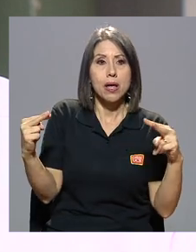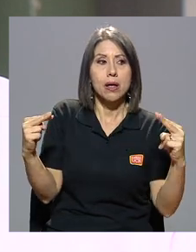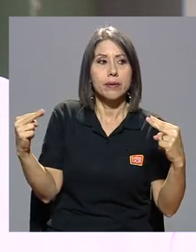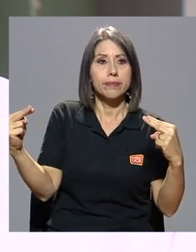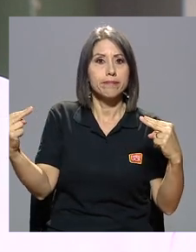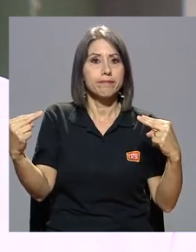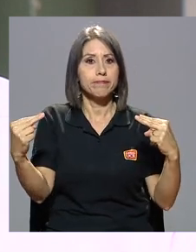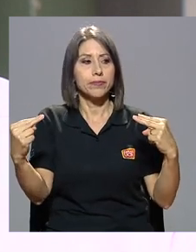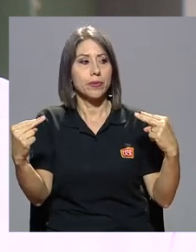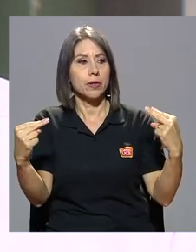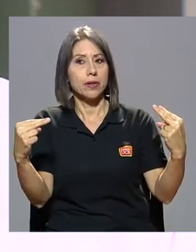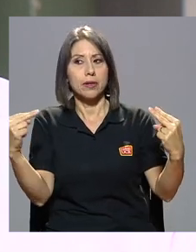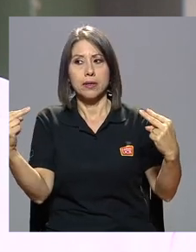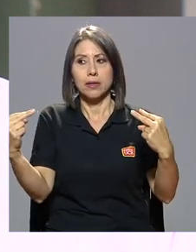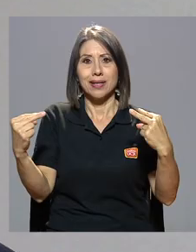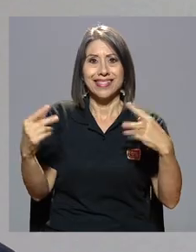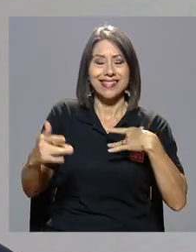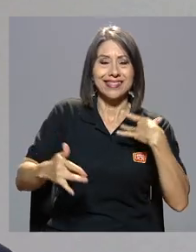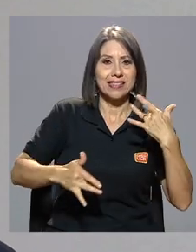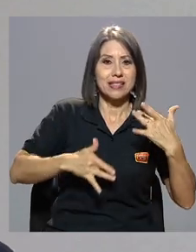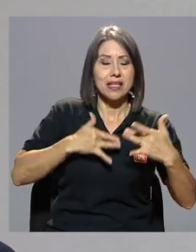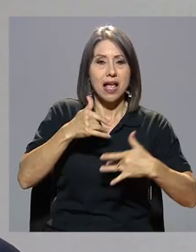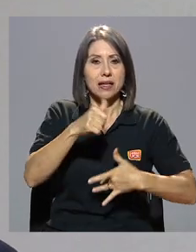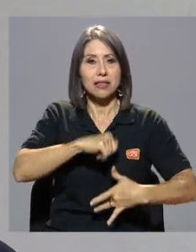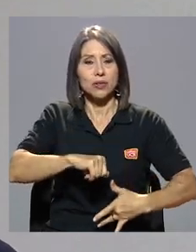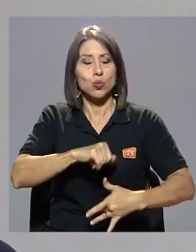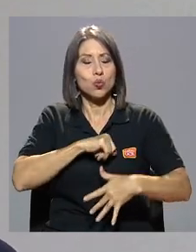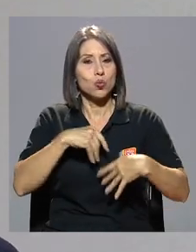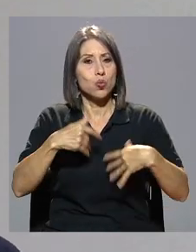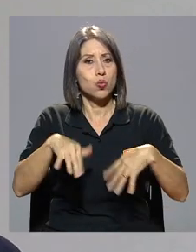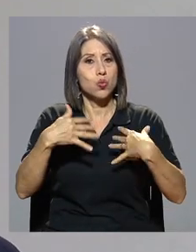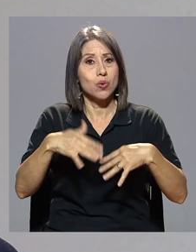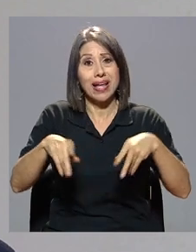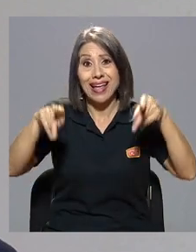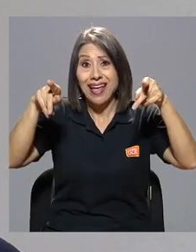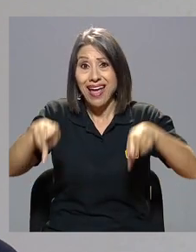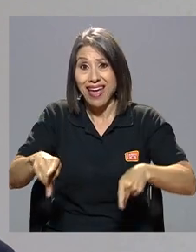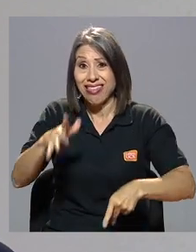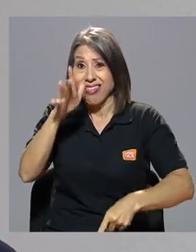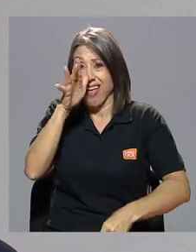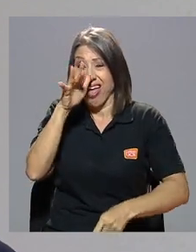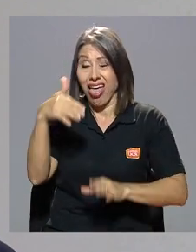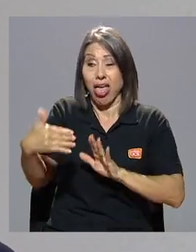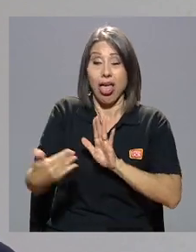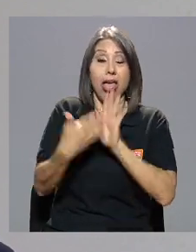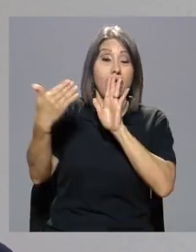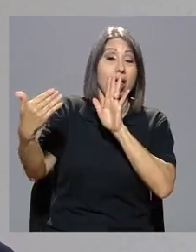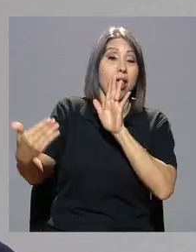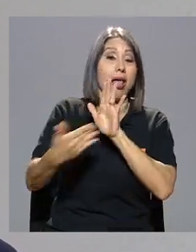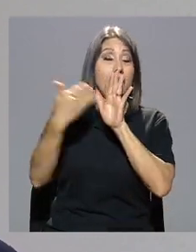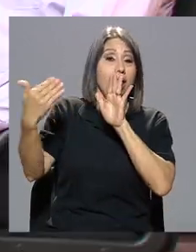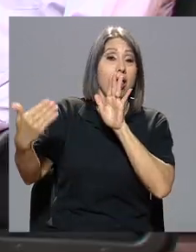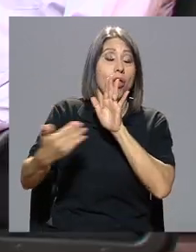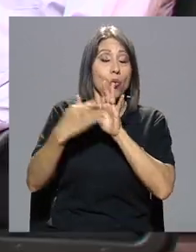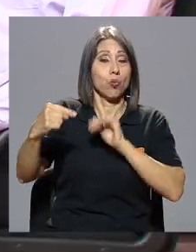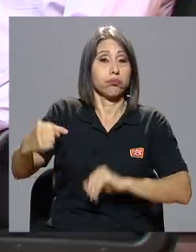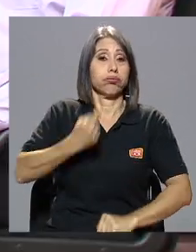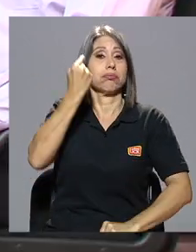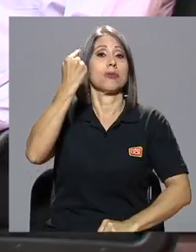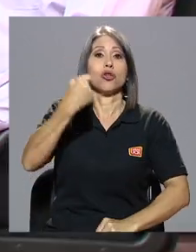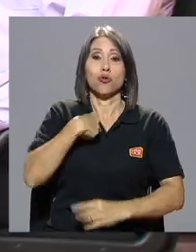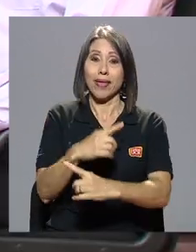actitudes, sentimientos, de todo. Desde burla hasta agresiones.